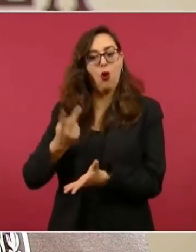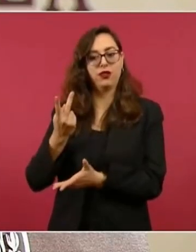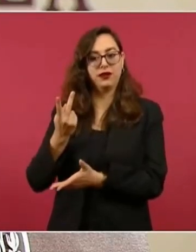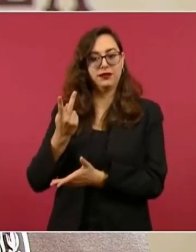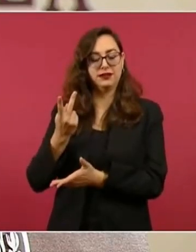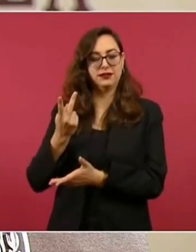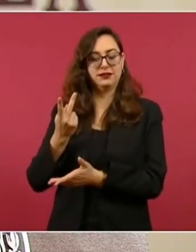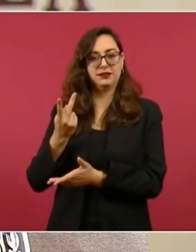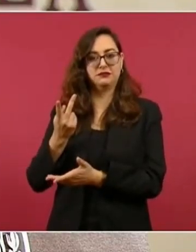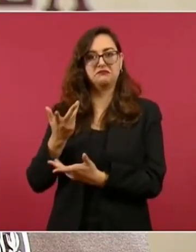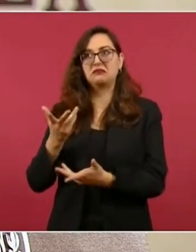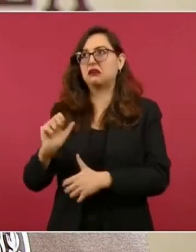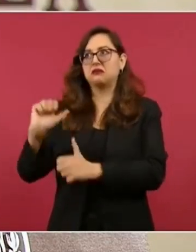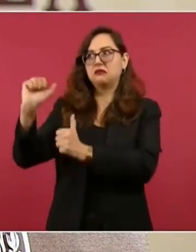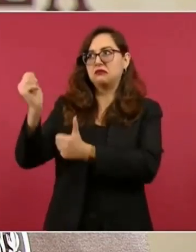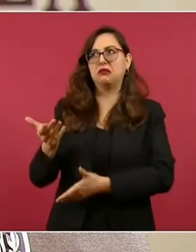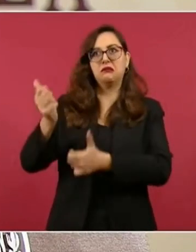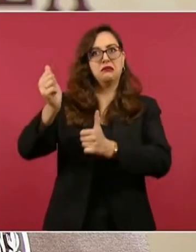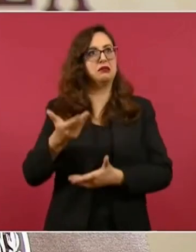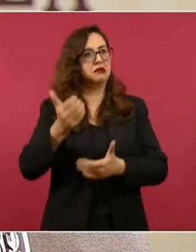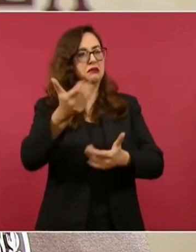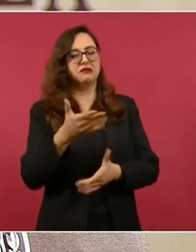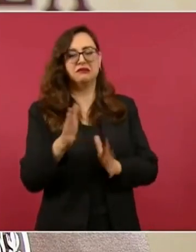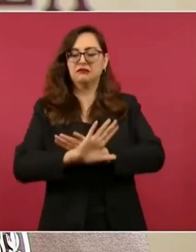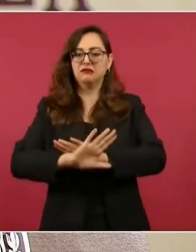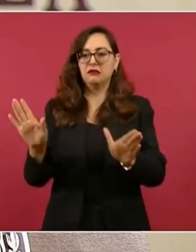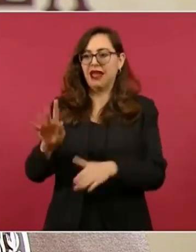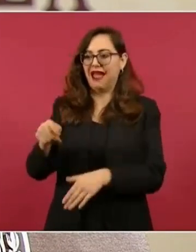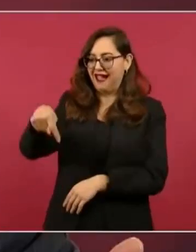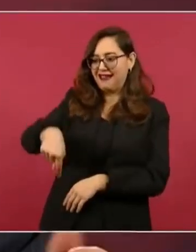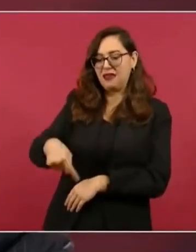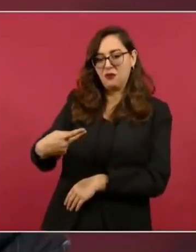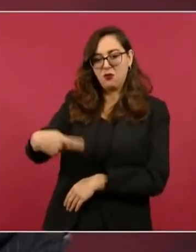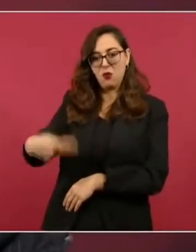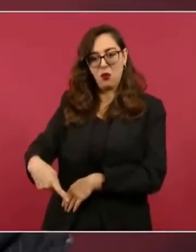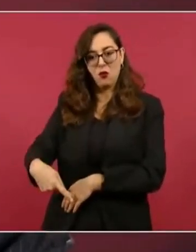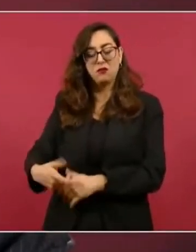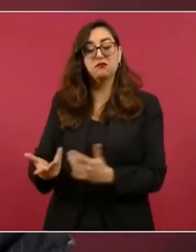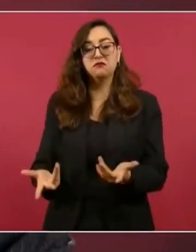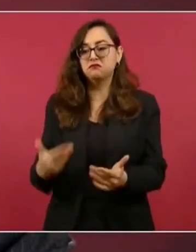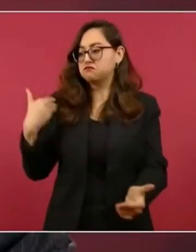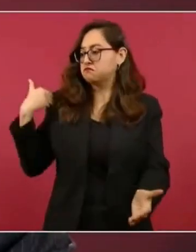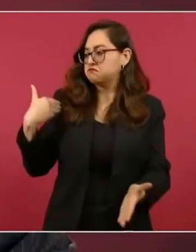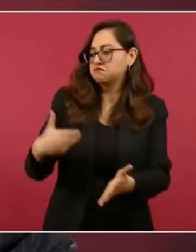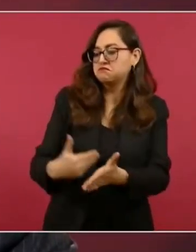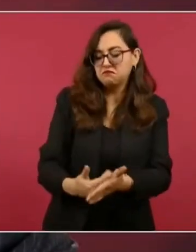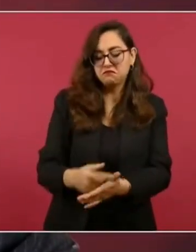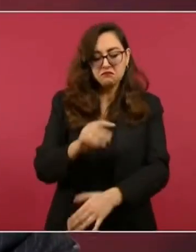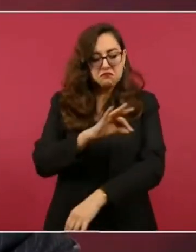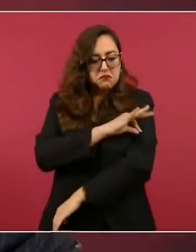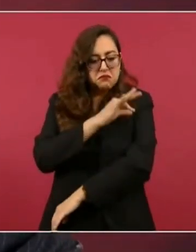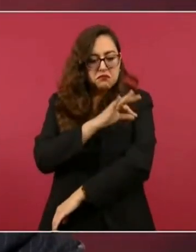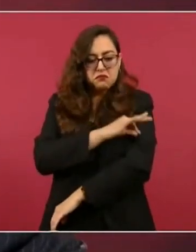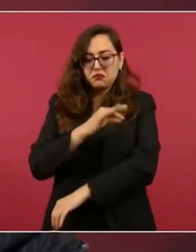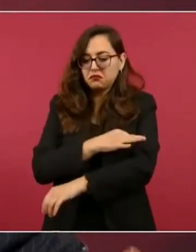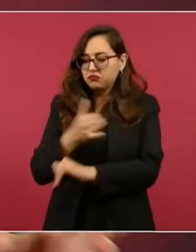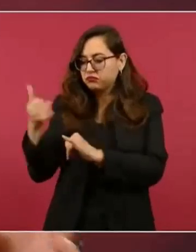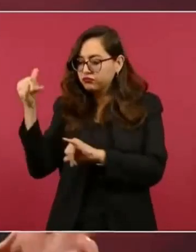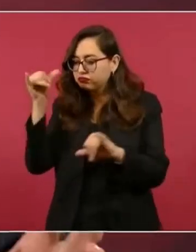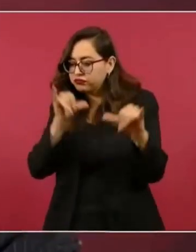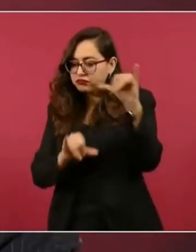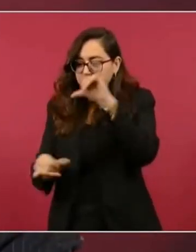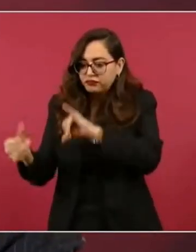patria. En términos técnicos, es una de las vacunas más estables que se han desarrollado en el mundo.